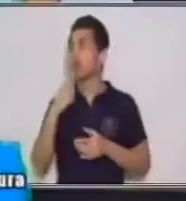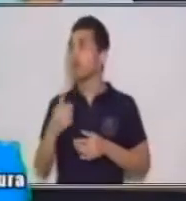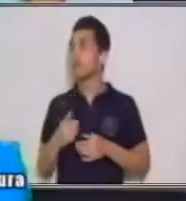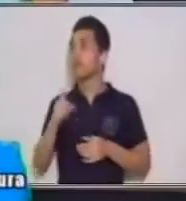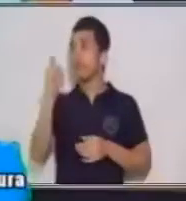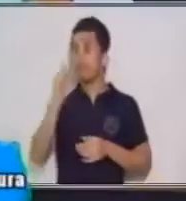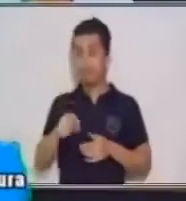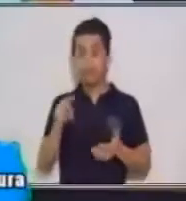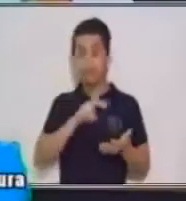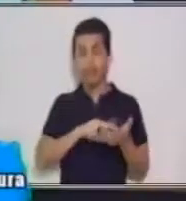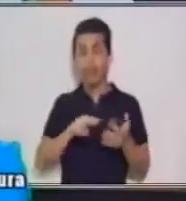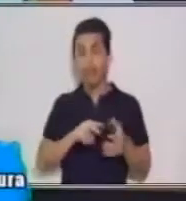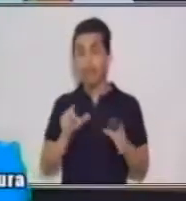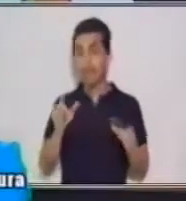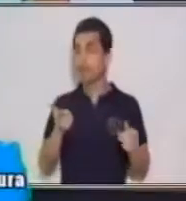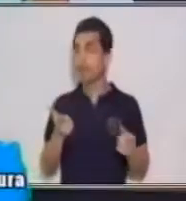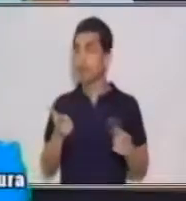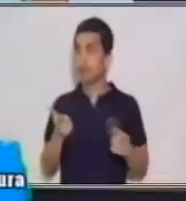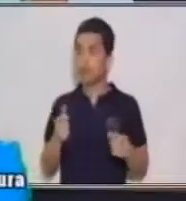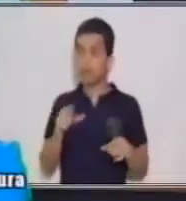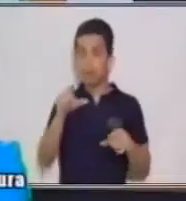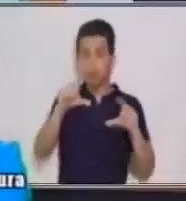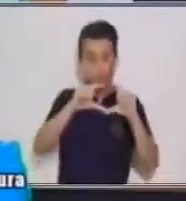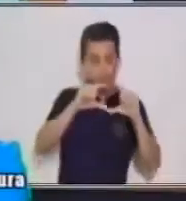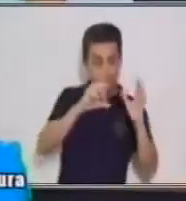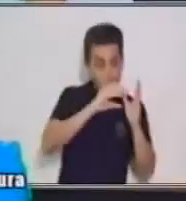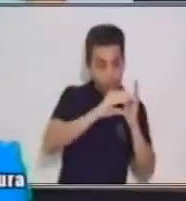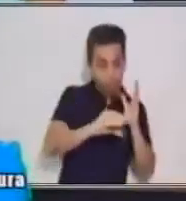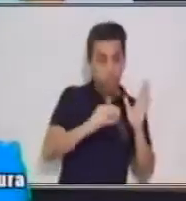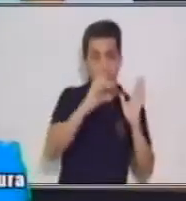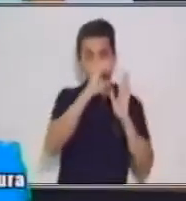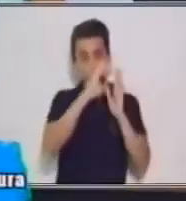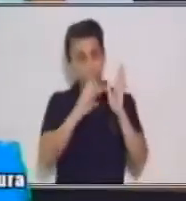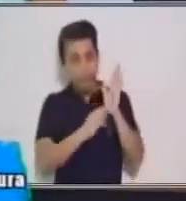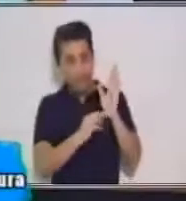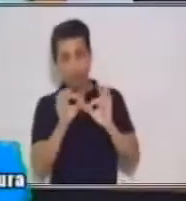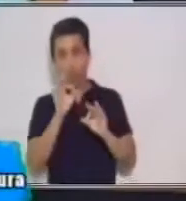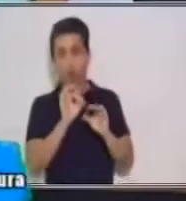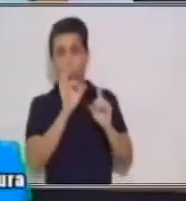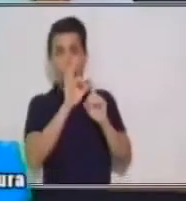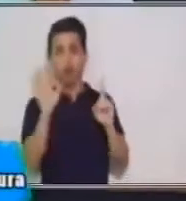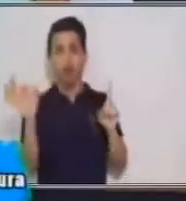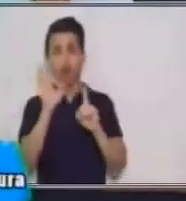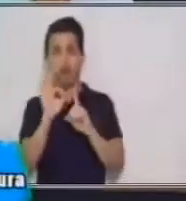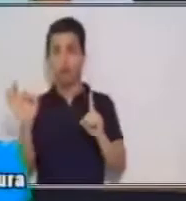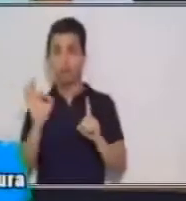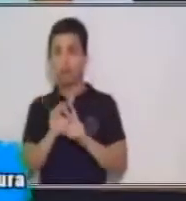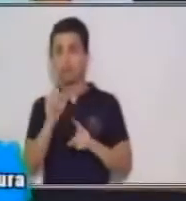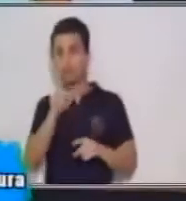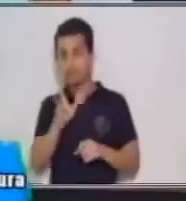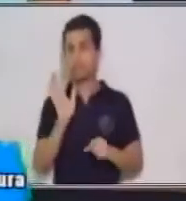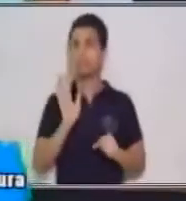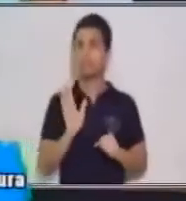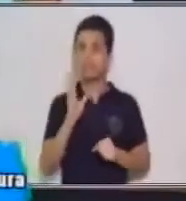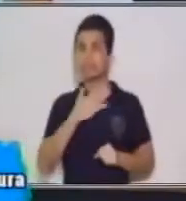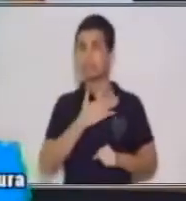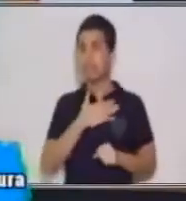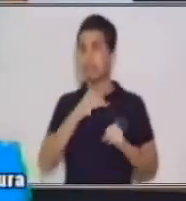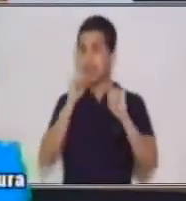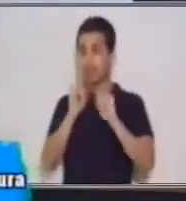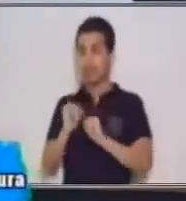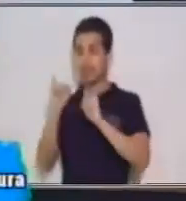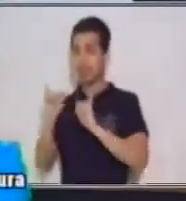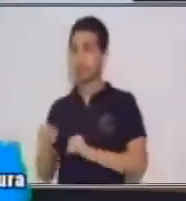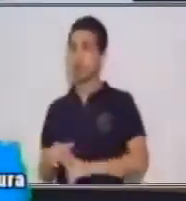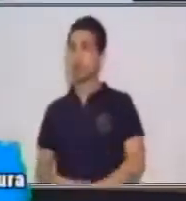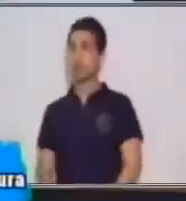que leamos un fragmento, un párrafo o bien un par de oraciones de ese libro. Esa es una lectura